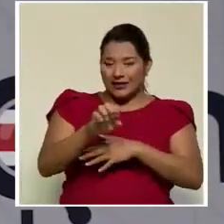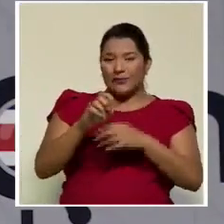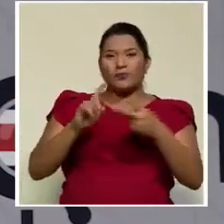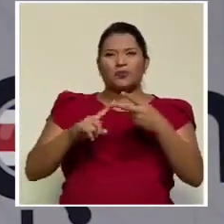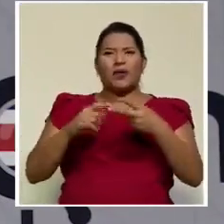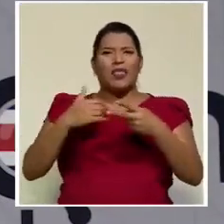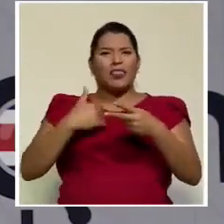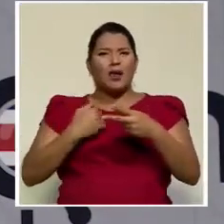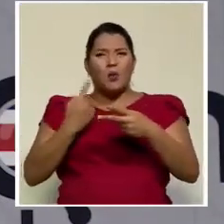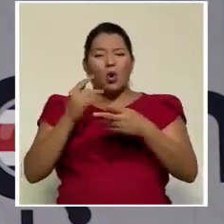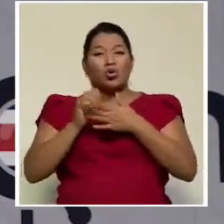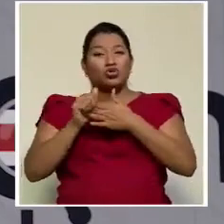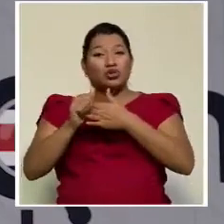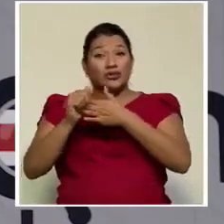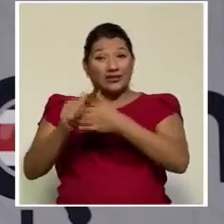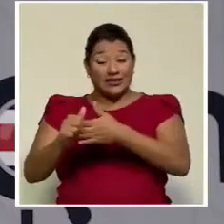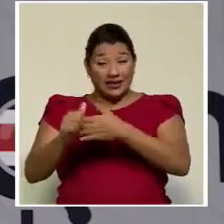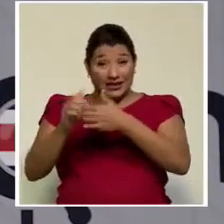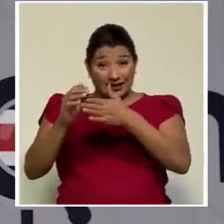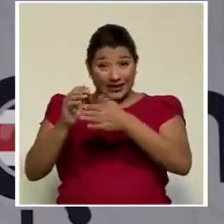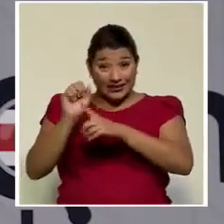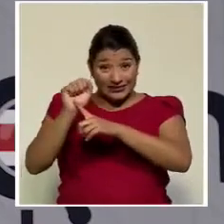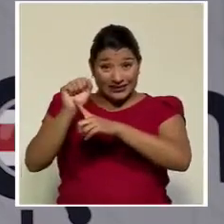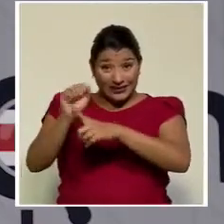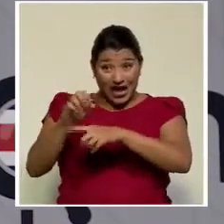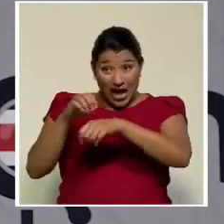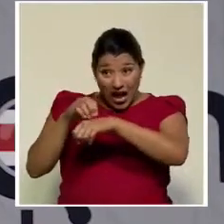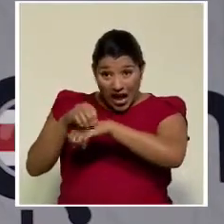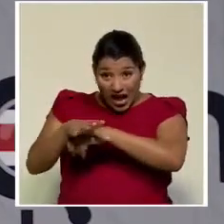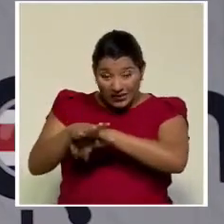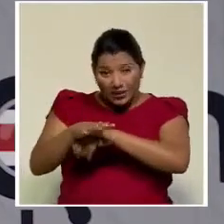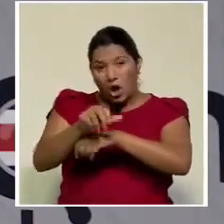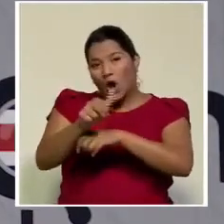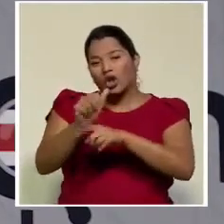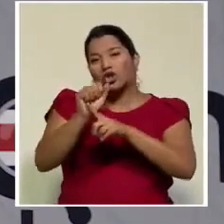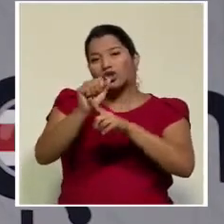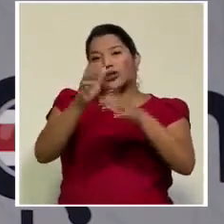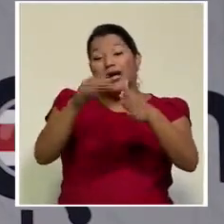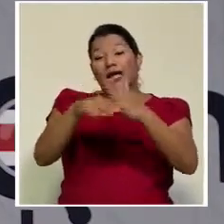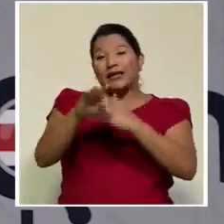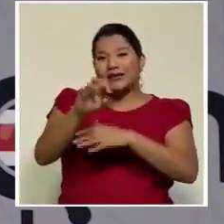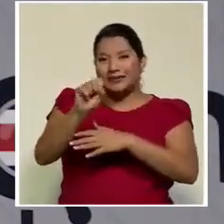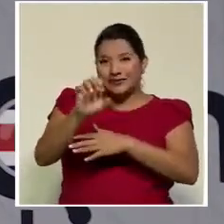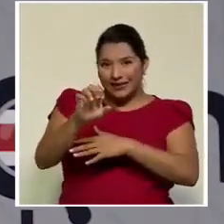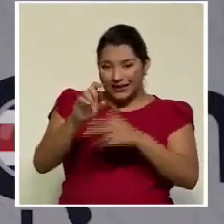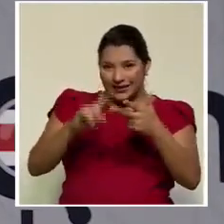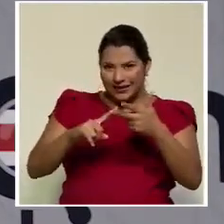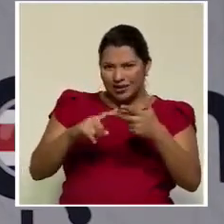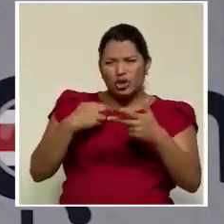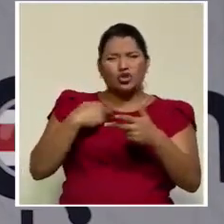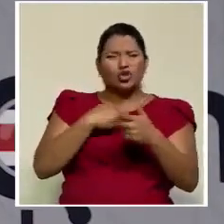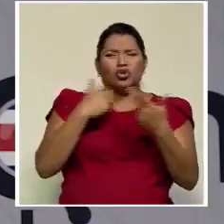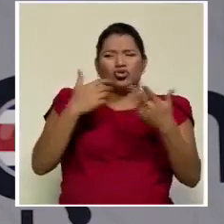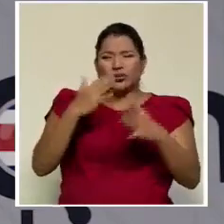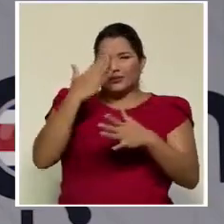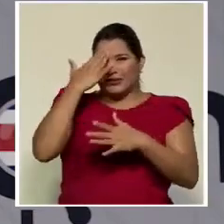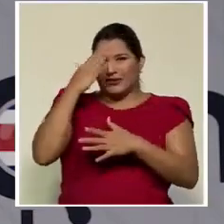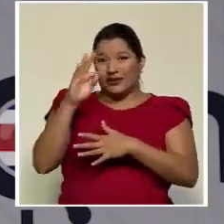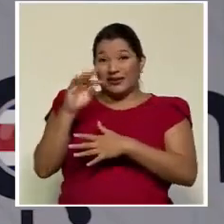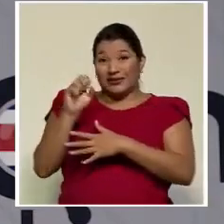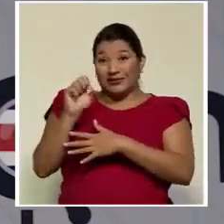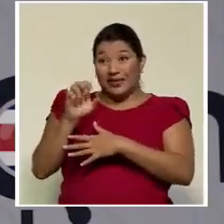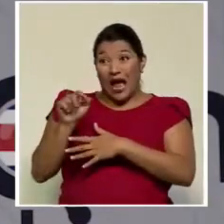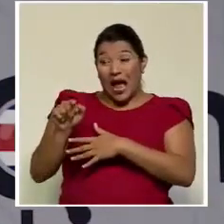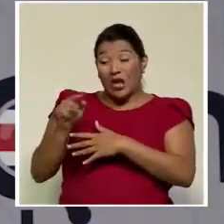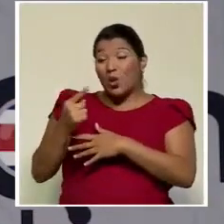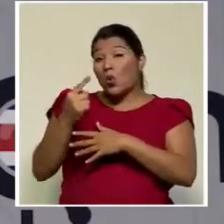Tenemos a un dirigente sindical que asesora a ese mismo sindicato en el Tribunal Supremo de Elecciones. Ya sabíamos que el Tribunal Supremo de Elecciones era un